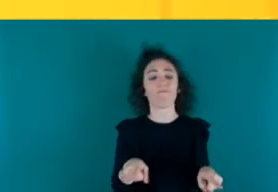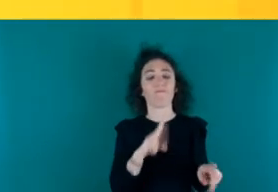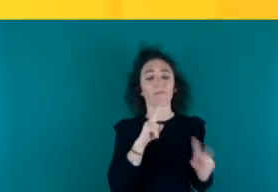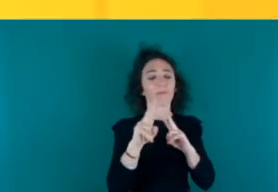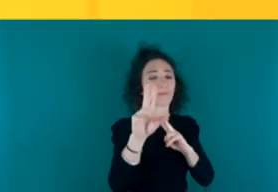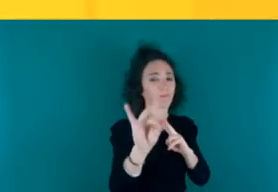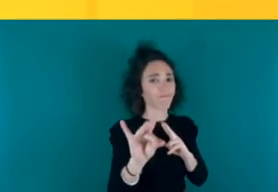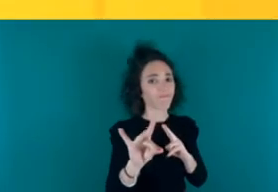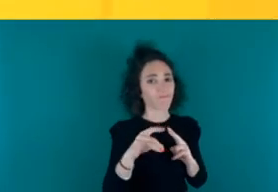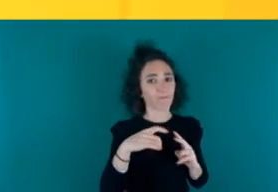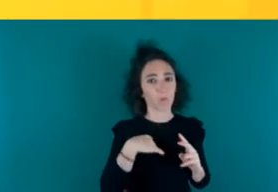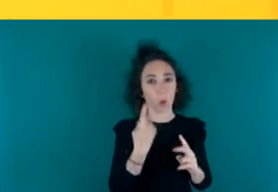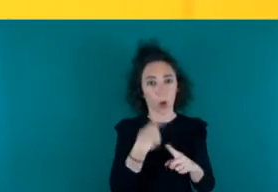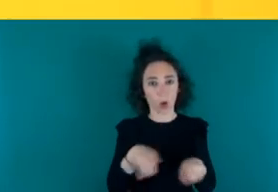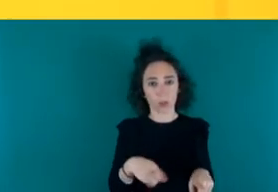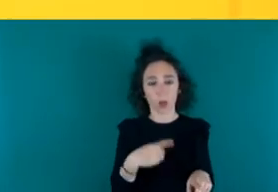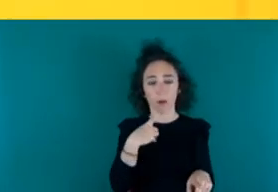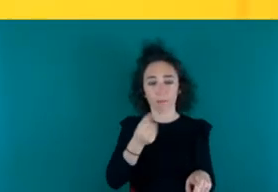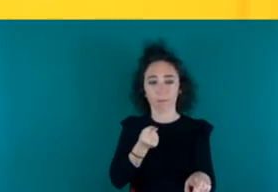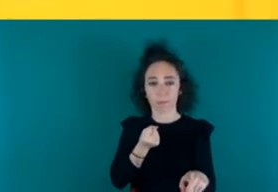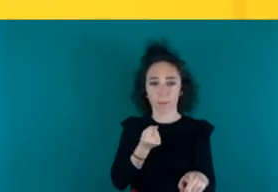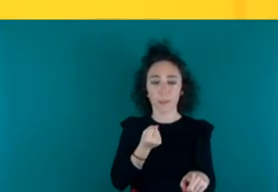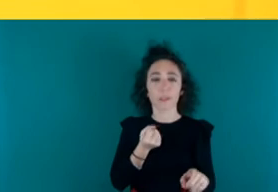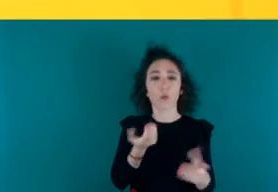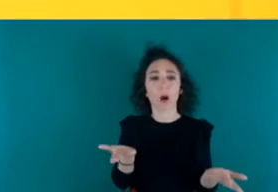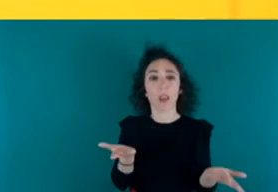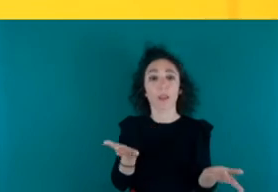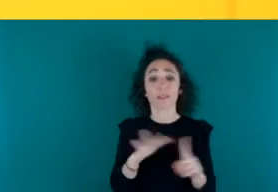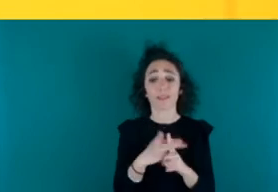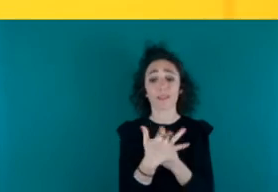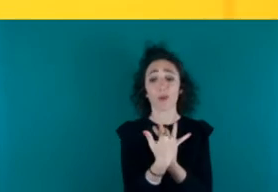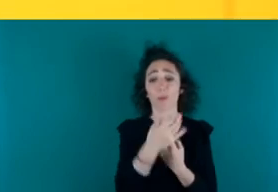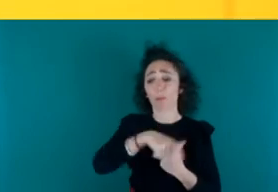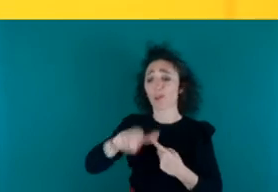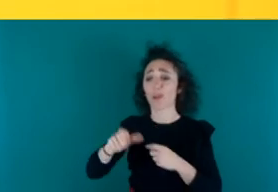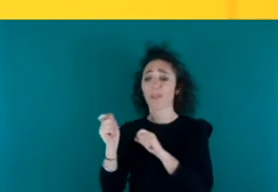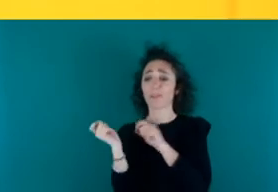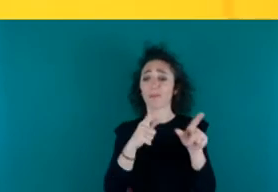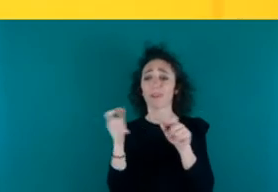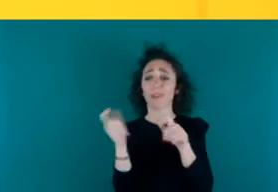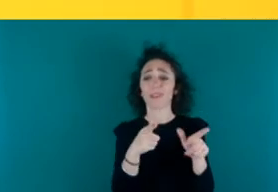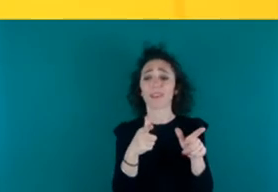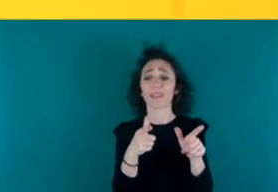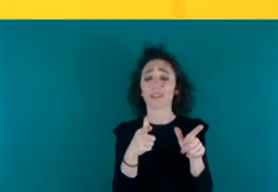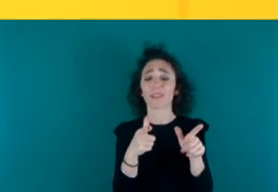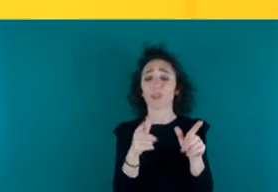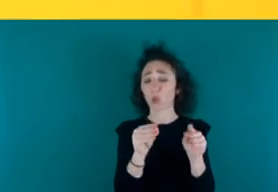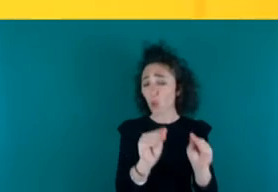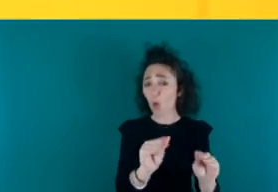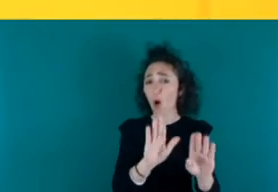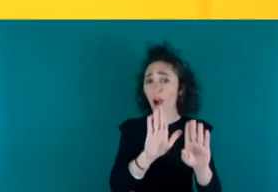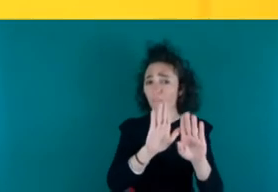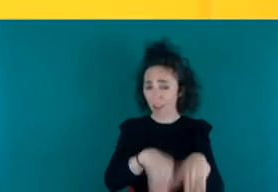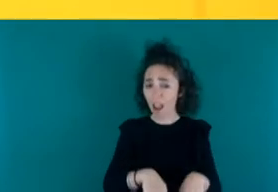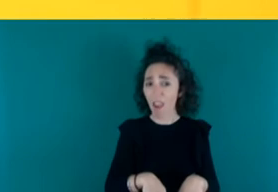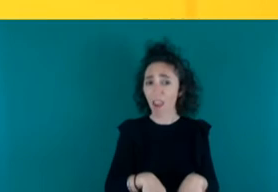la situación en la que se quedan expuestas las personas migrantes lleva a que a que salga es decir